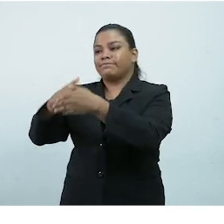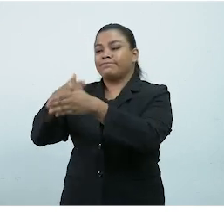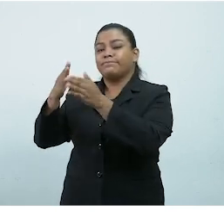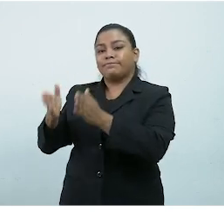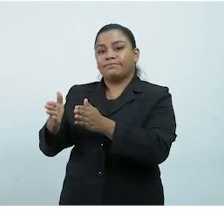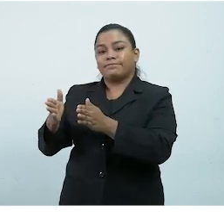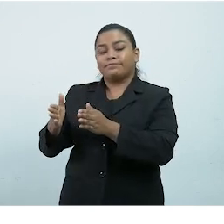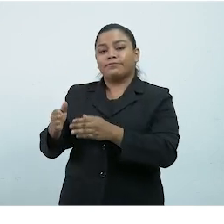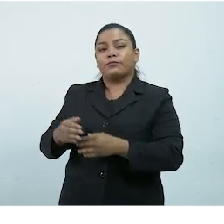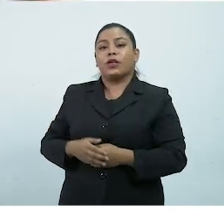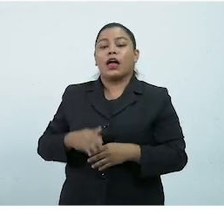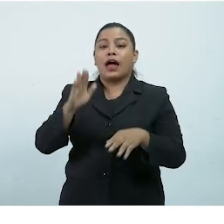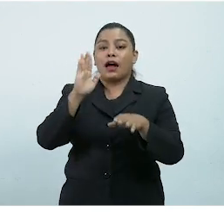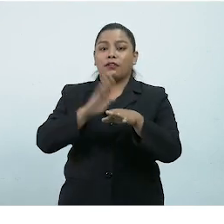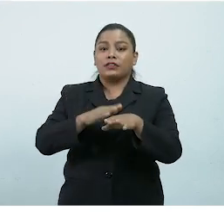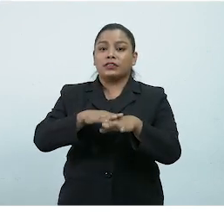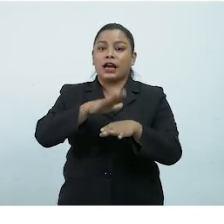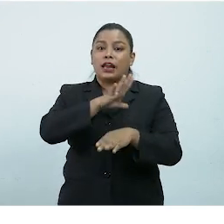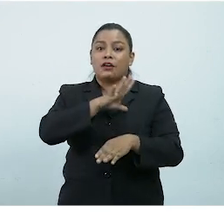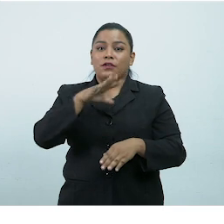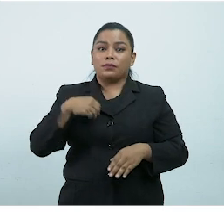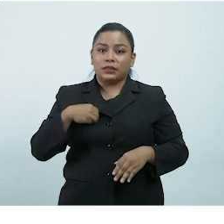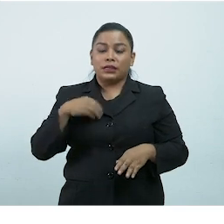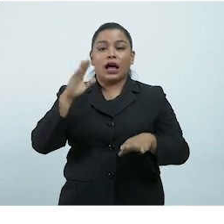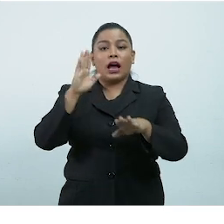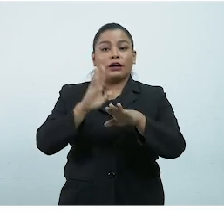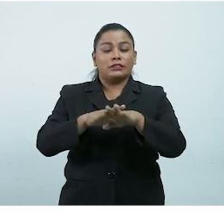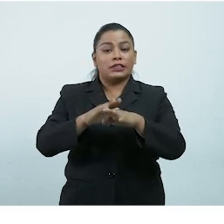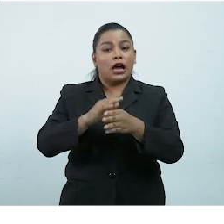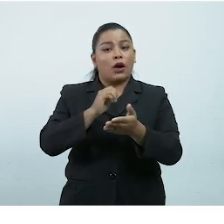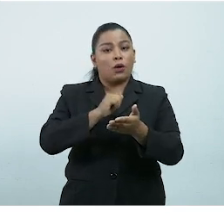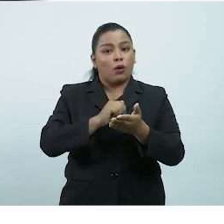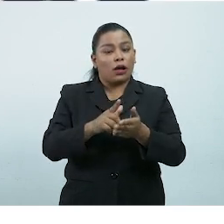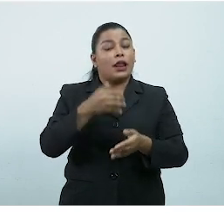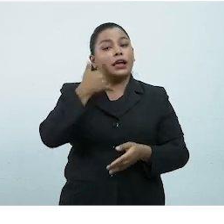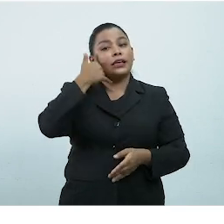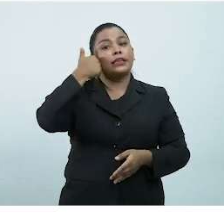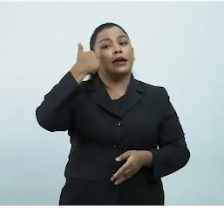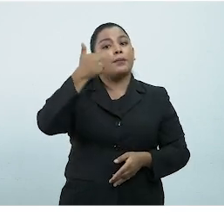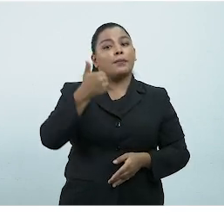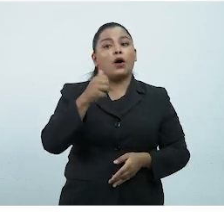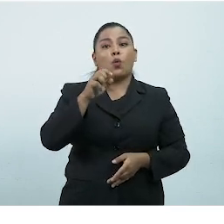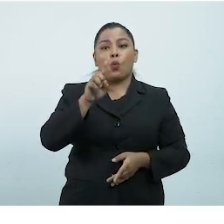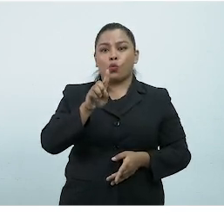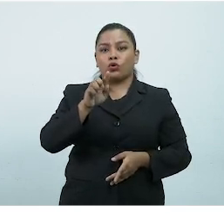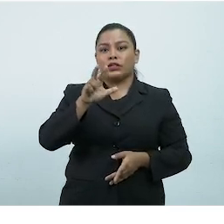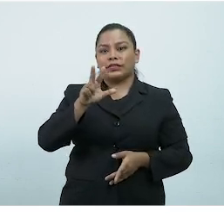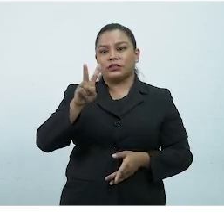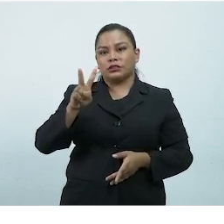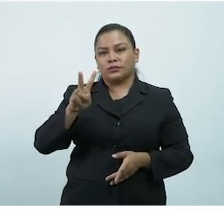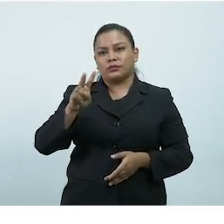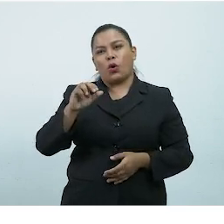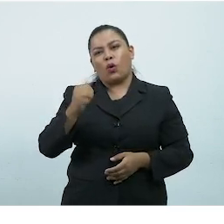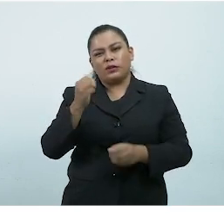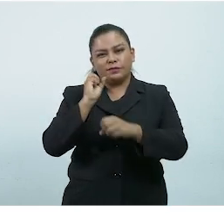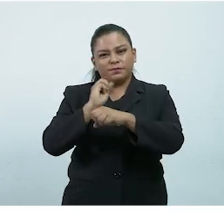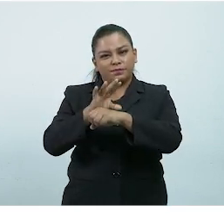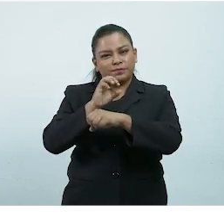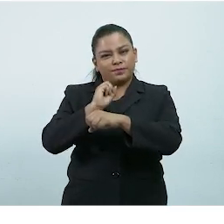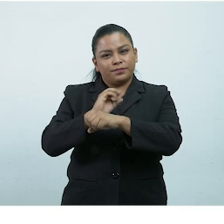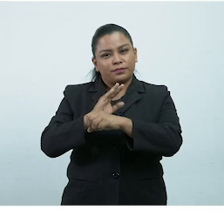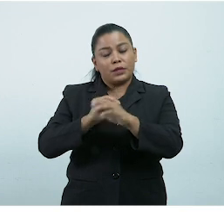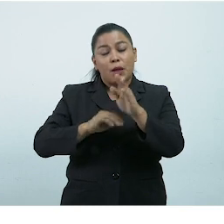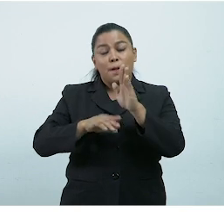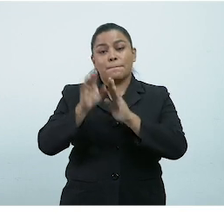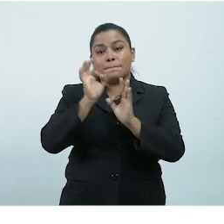del centro educativo Al contacto familiar Y llamar al 132 Otras recomendaciones a tener en cuenta para hacer